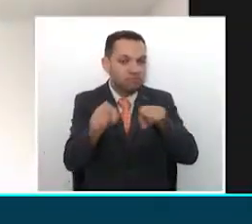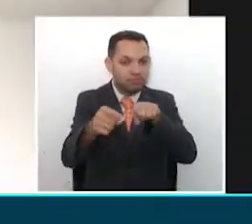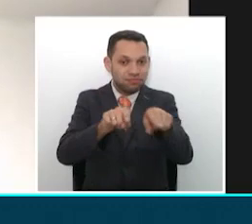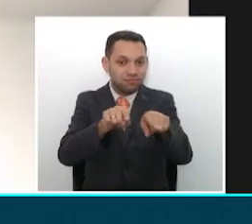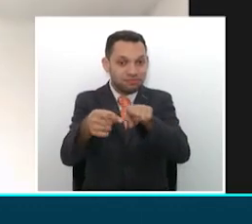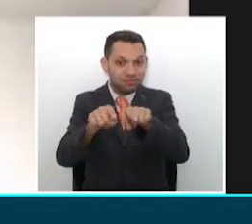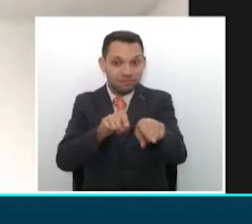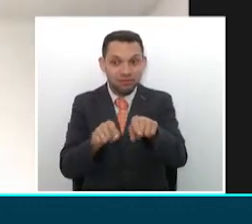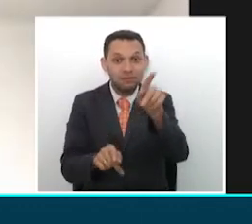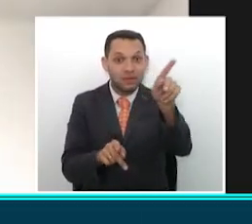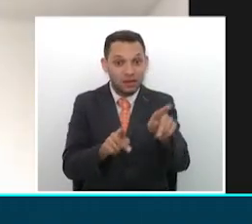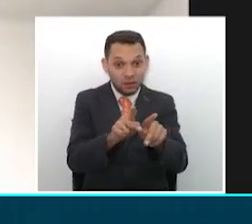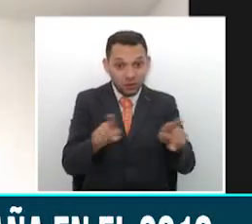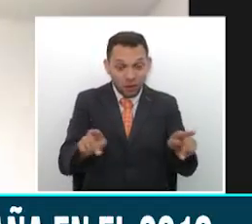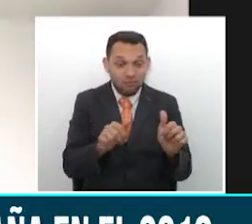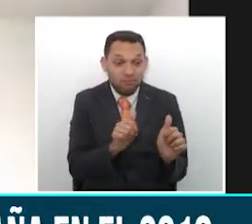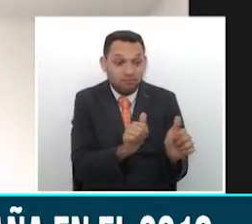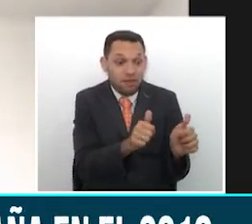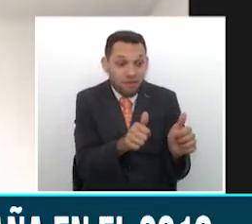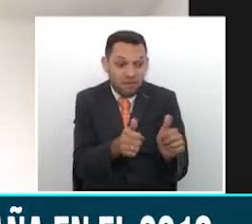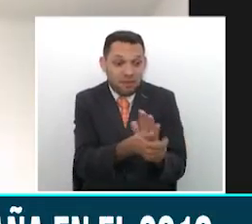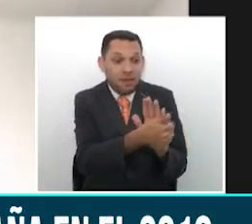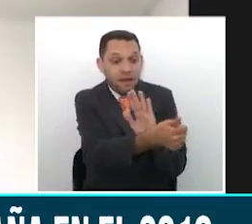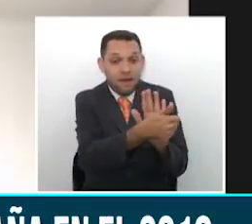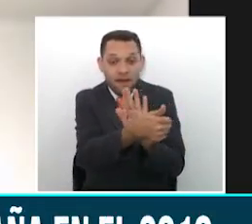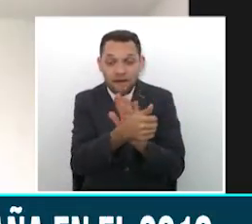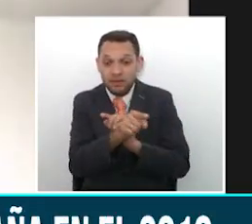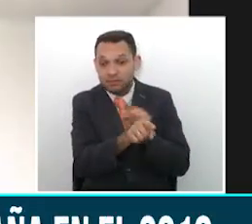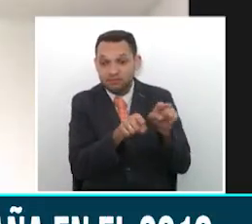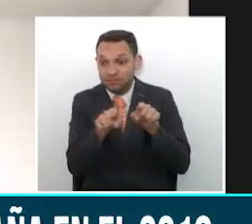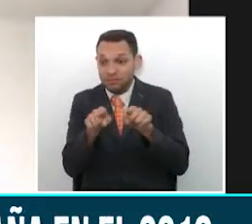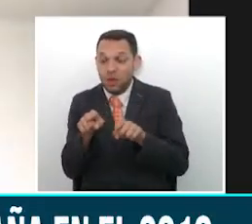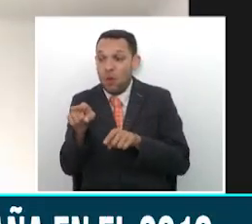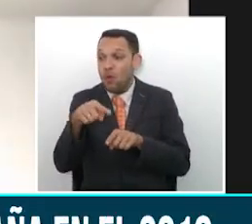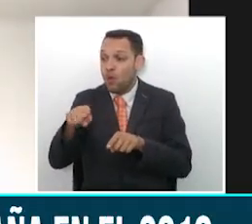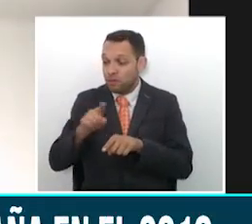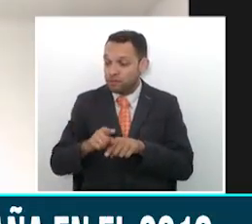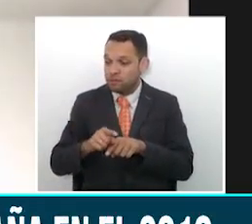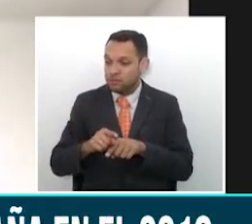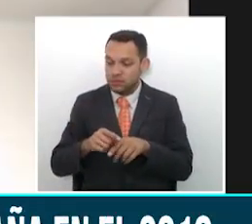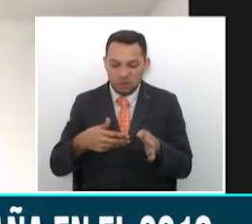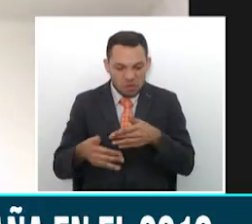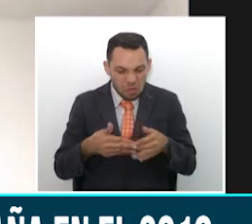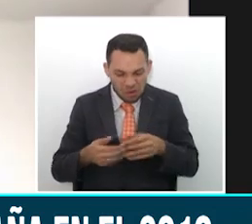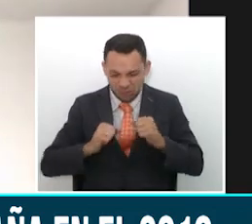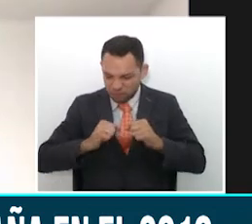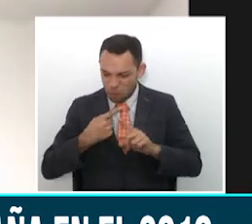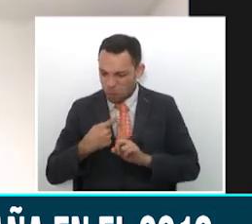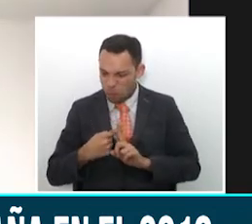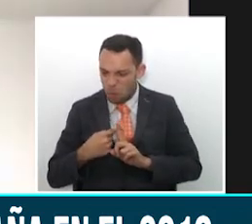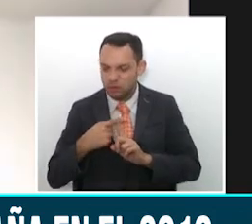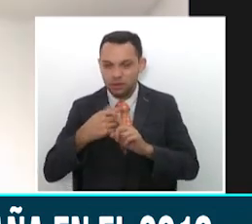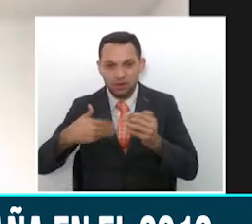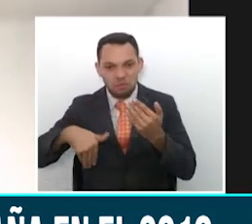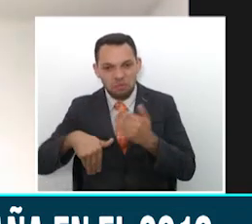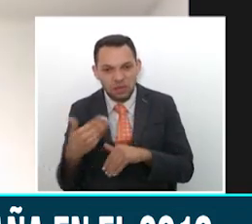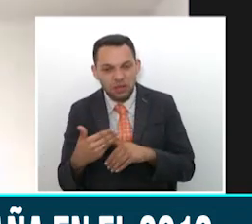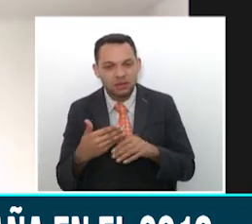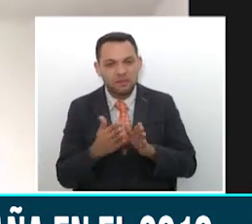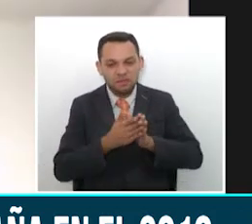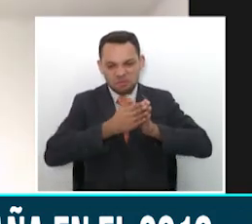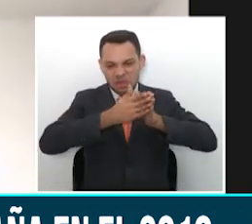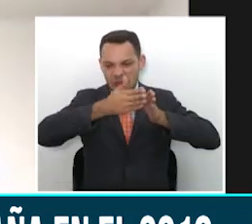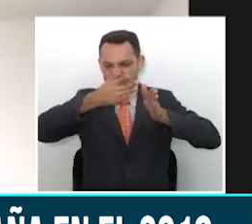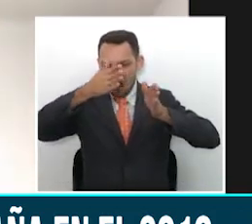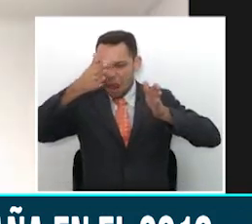depende, depende cómo se vaya a empezar a desenlazar el Tour, qué pase la primera semana.